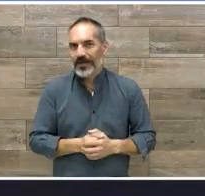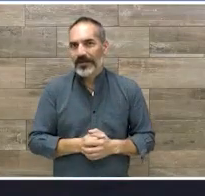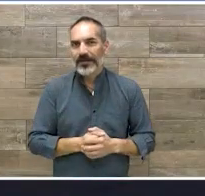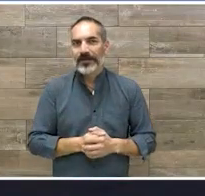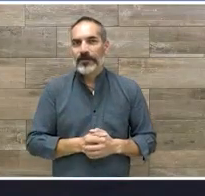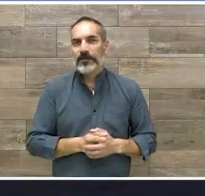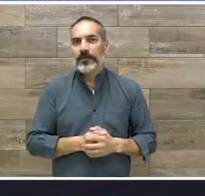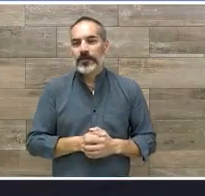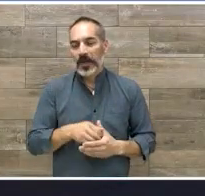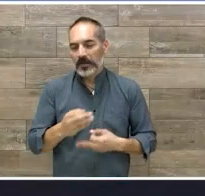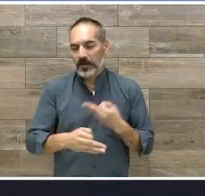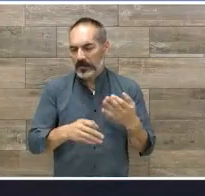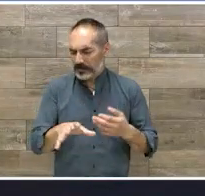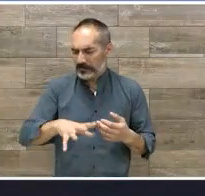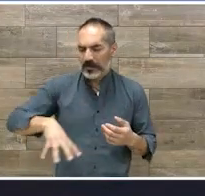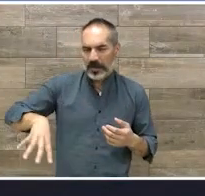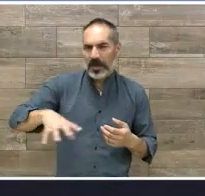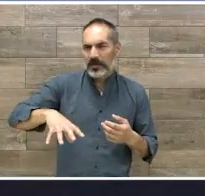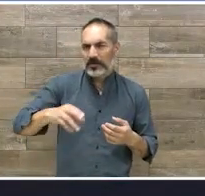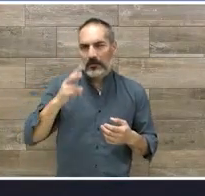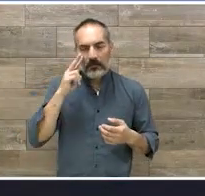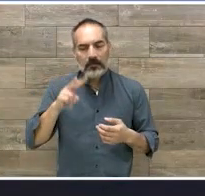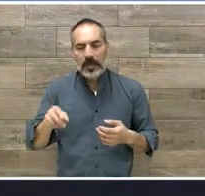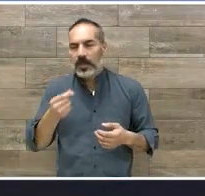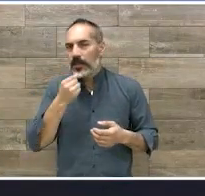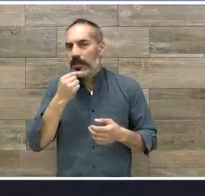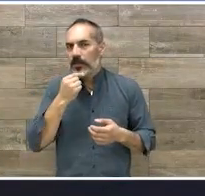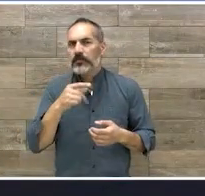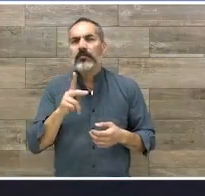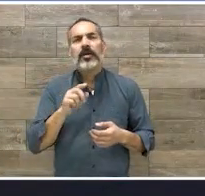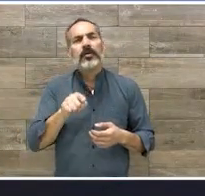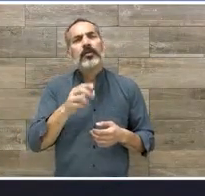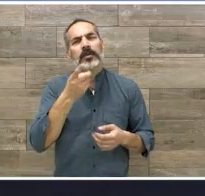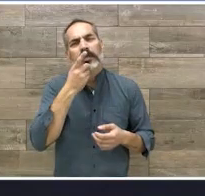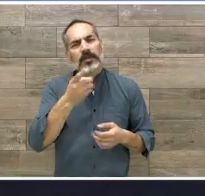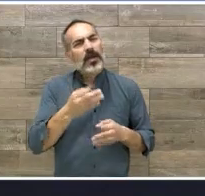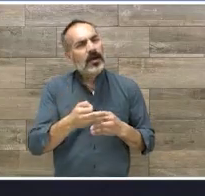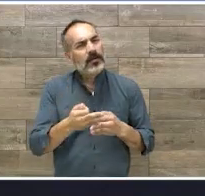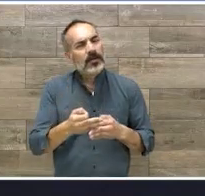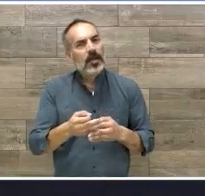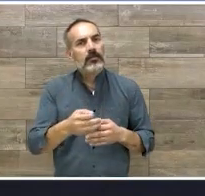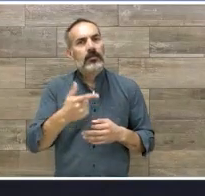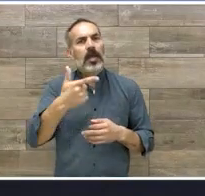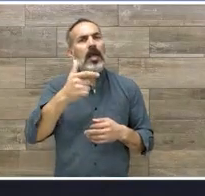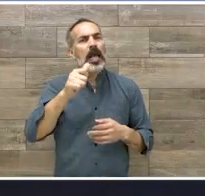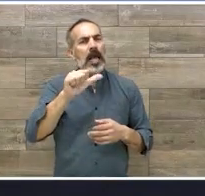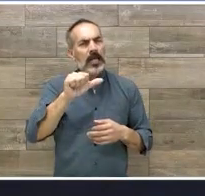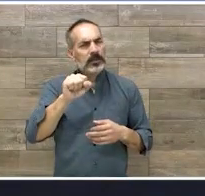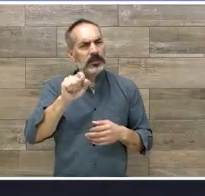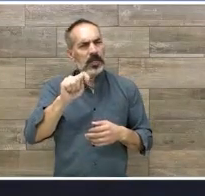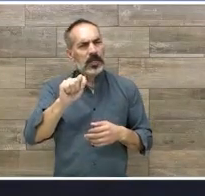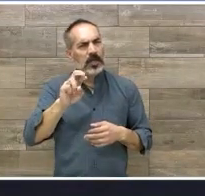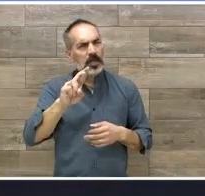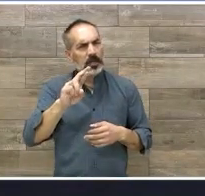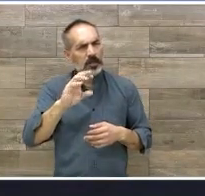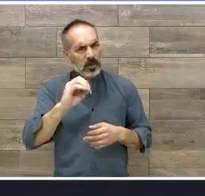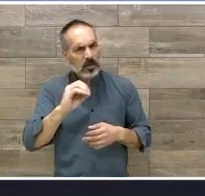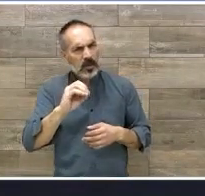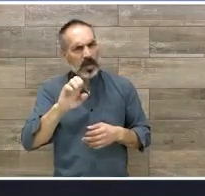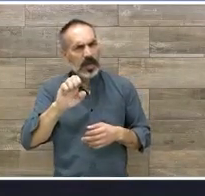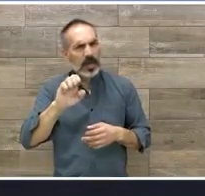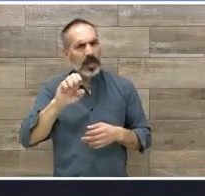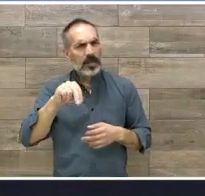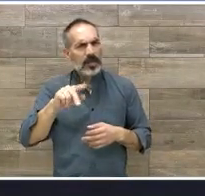los médicos en rehabilitación vean niños. Y decías el gastroenterólogo. ¿Qué vinculación